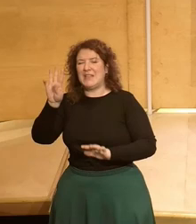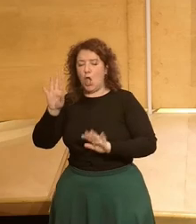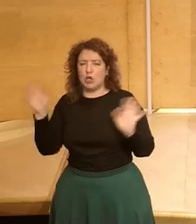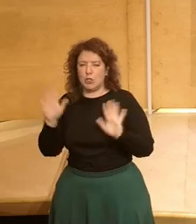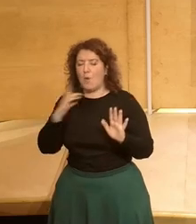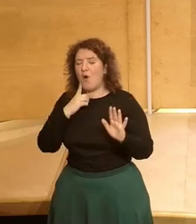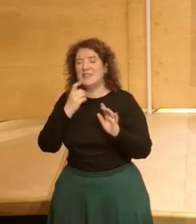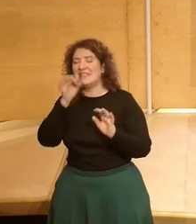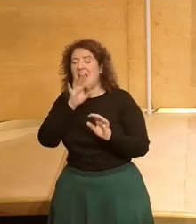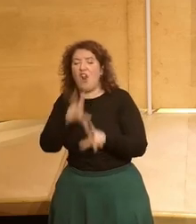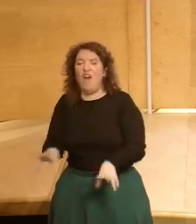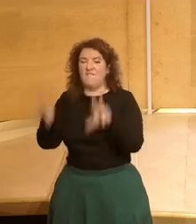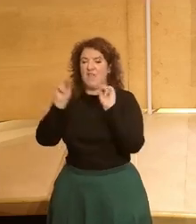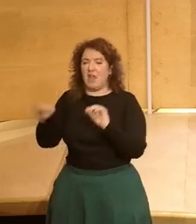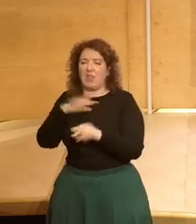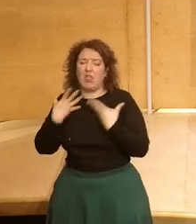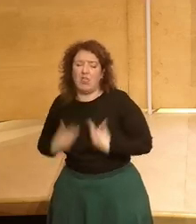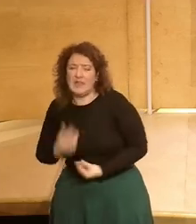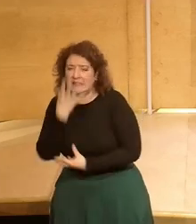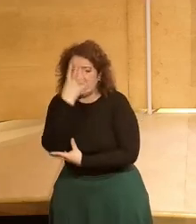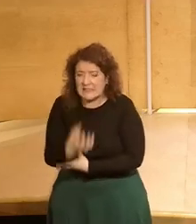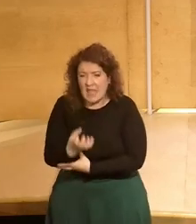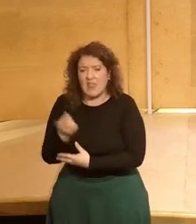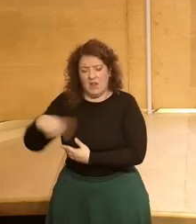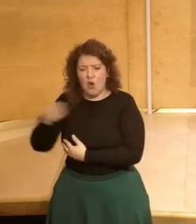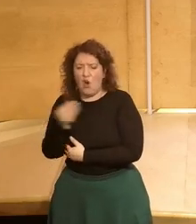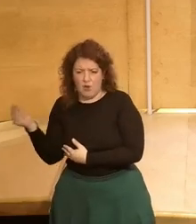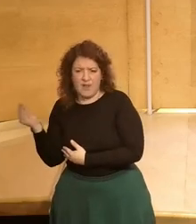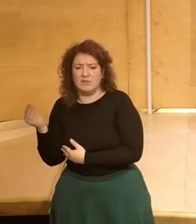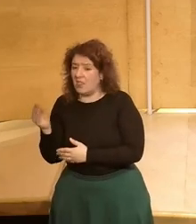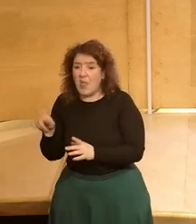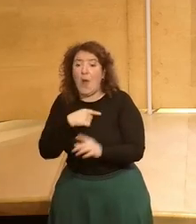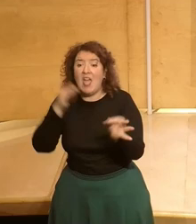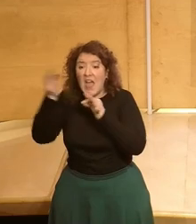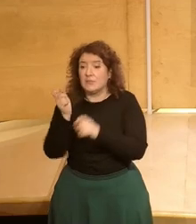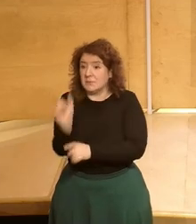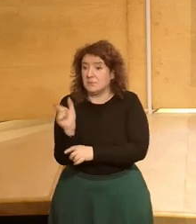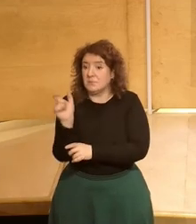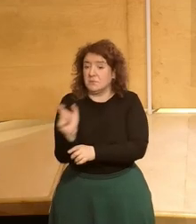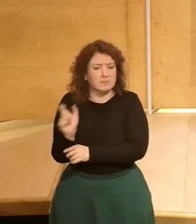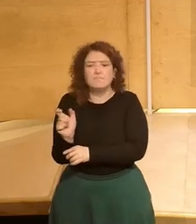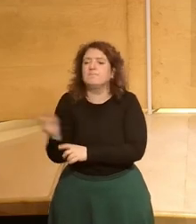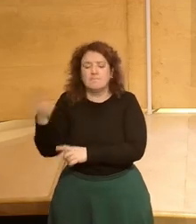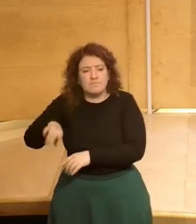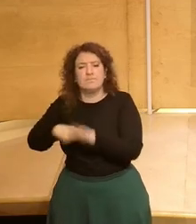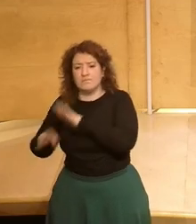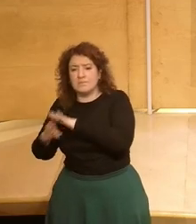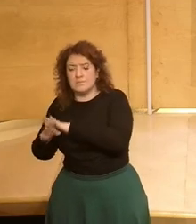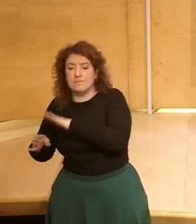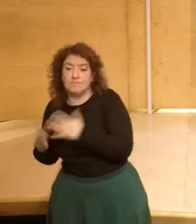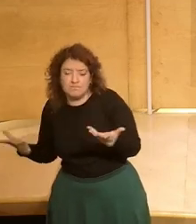de fin de siglo de desesperanza de tristeza y da igual que presentes los datos que a veces sigue persistiendo